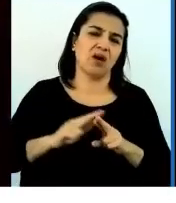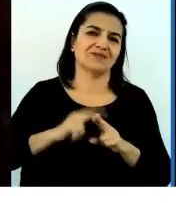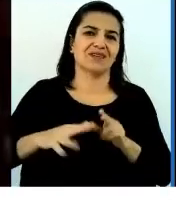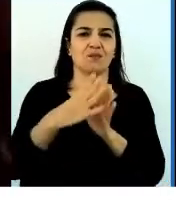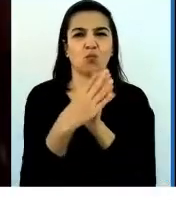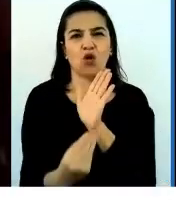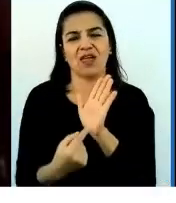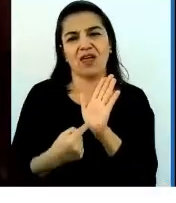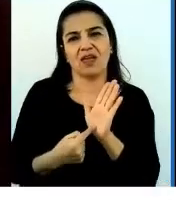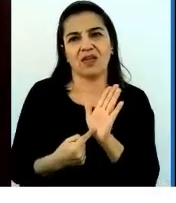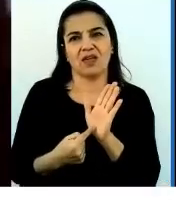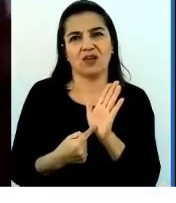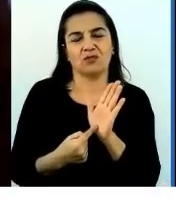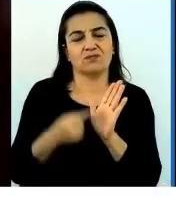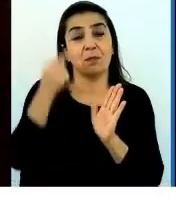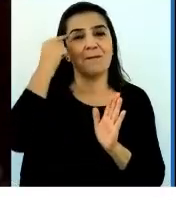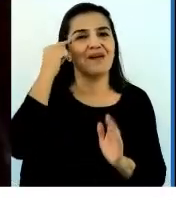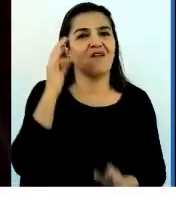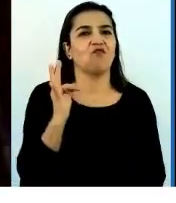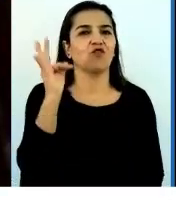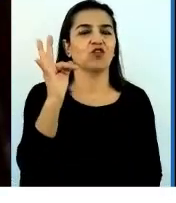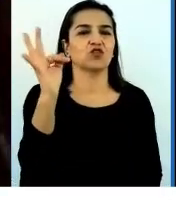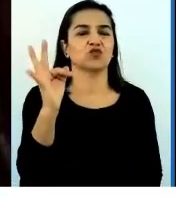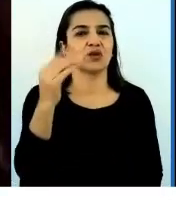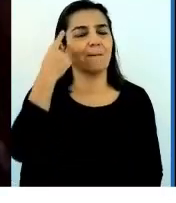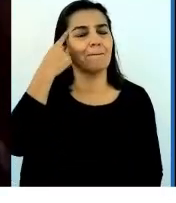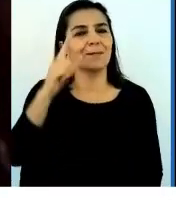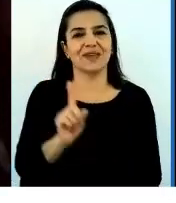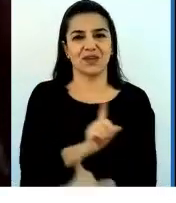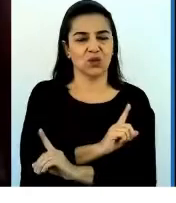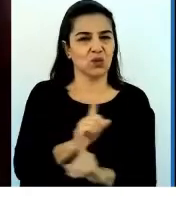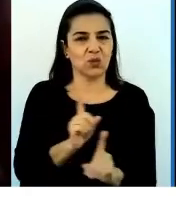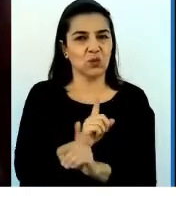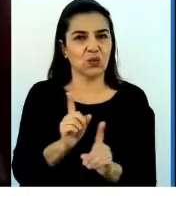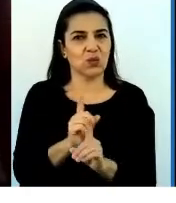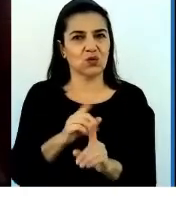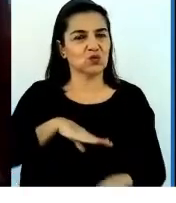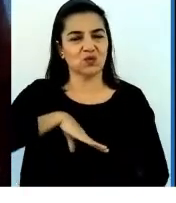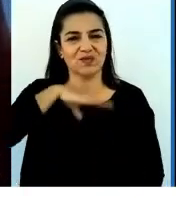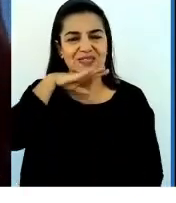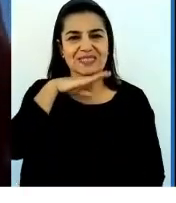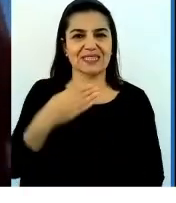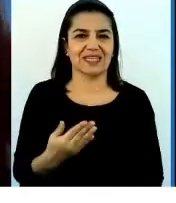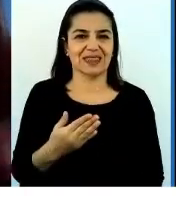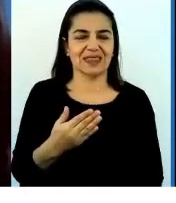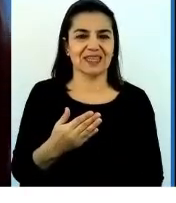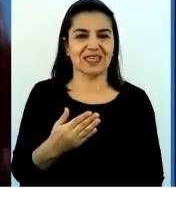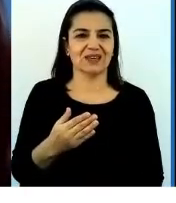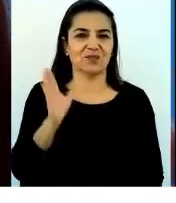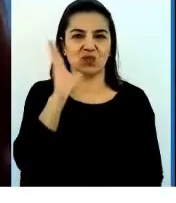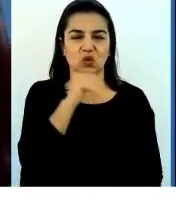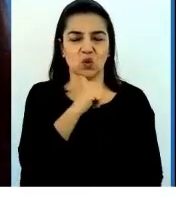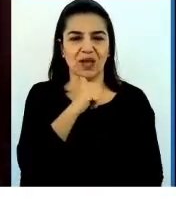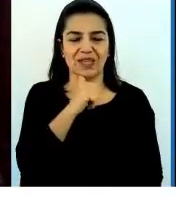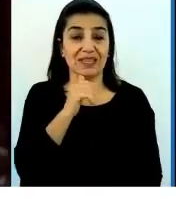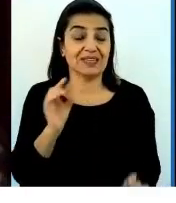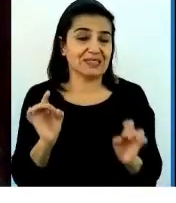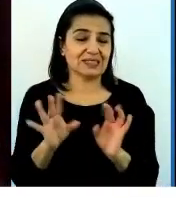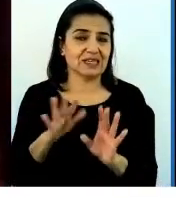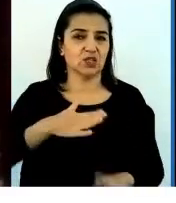proyección, pero no es suficiente, no tenemos quizás lo suficiente